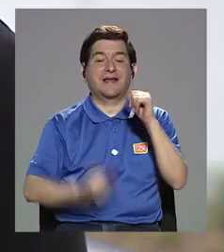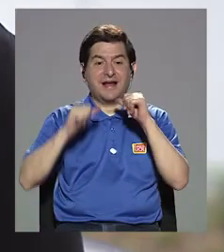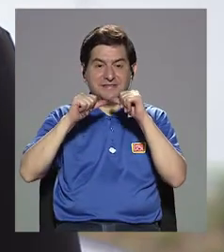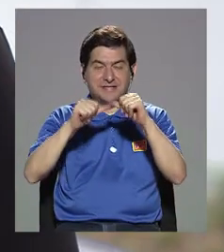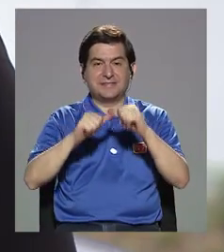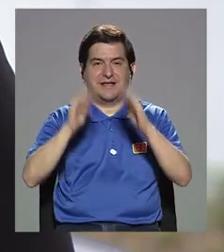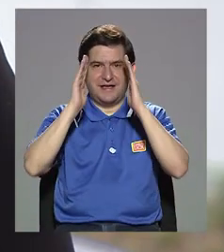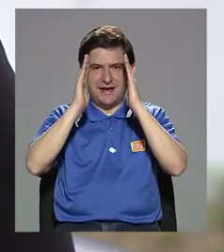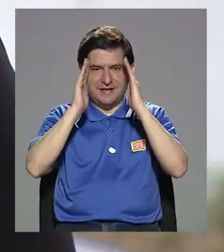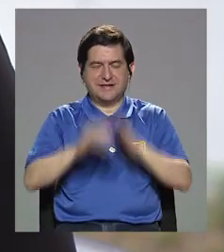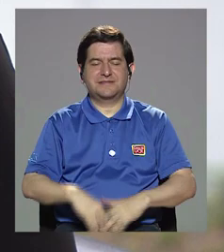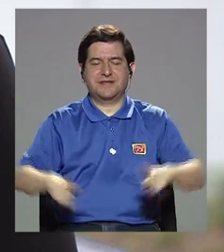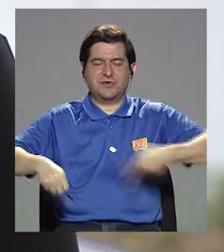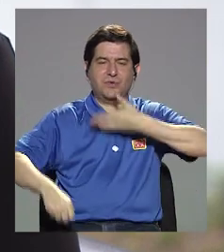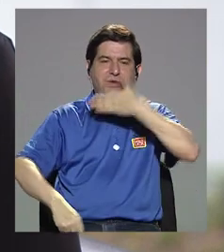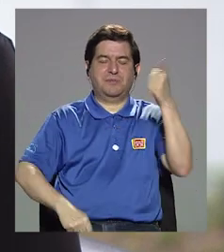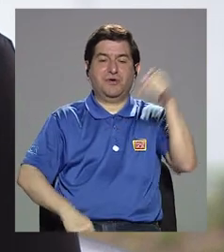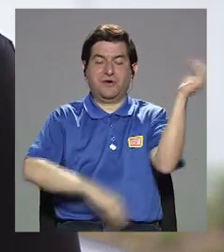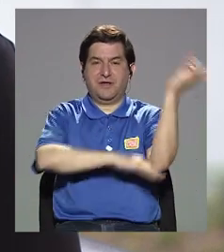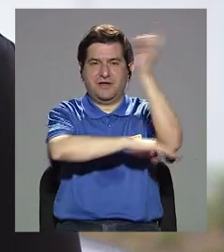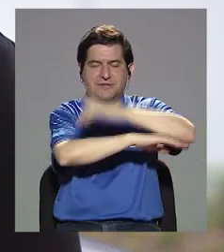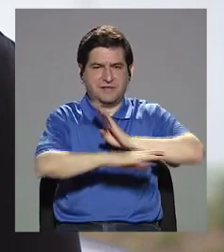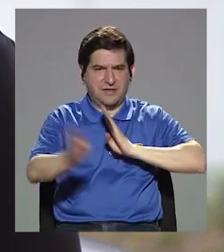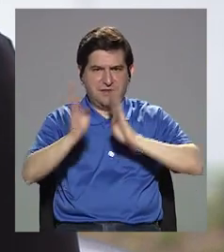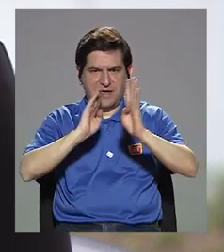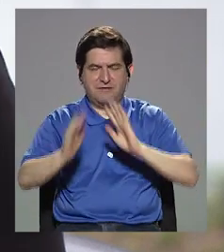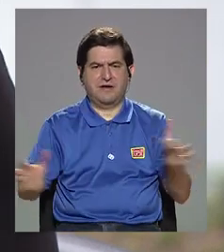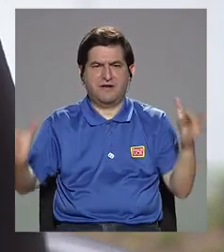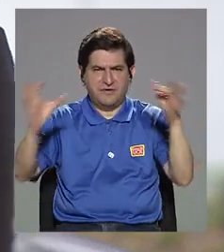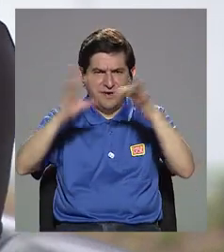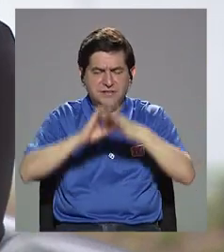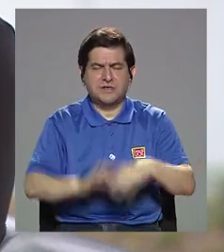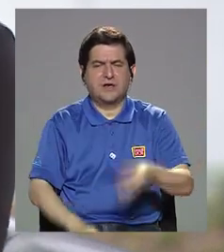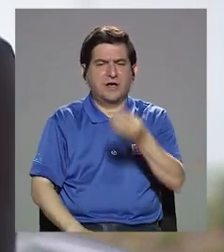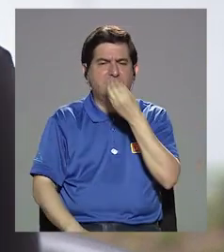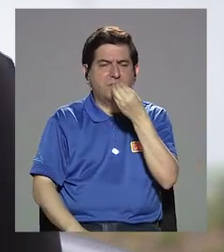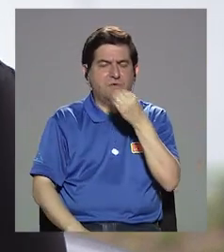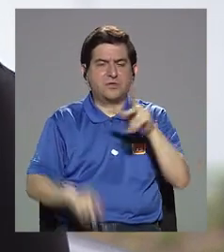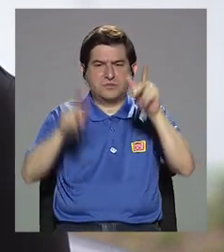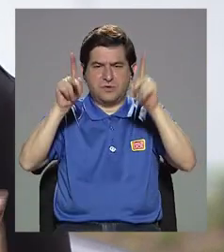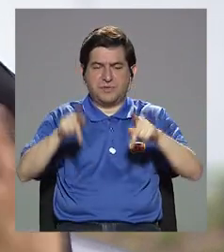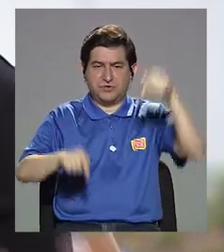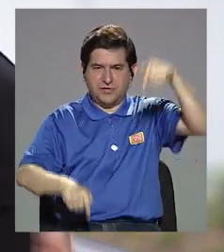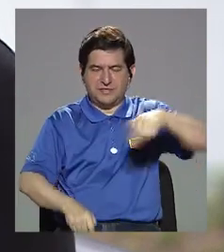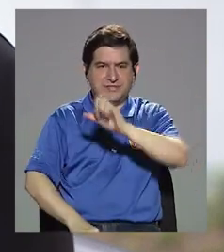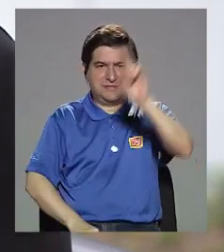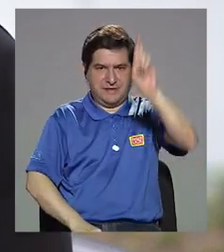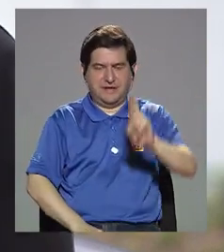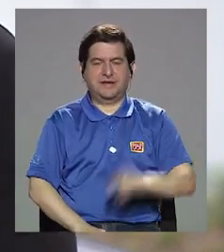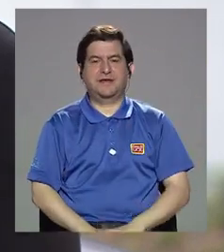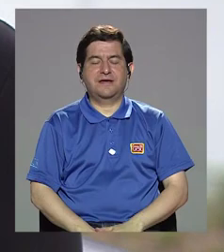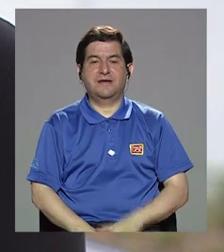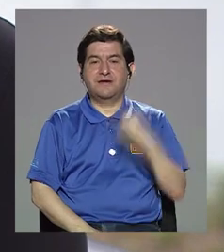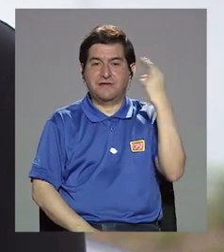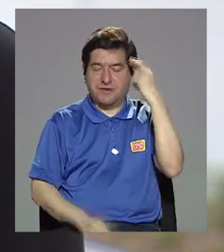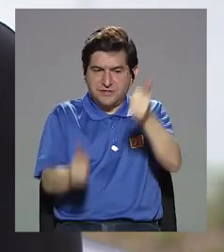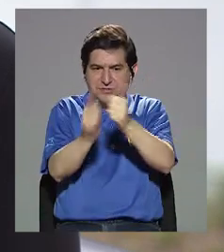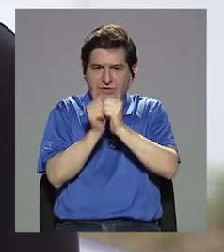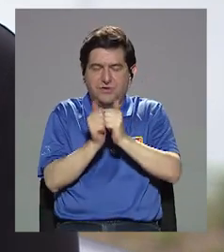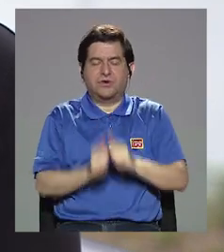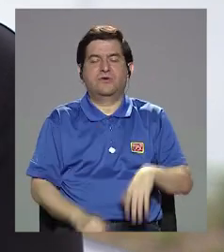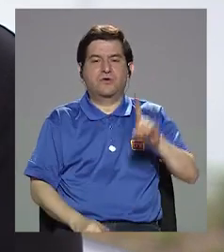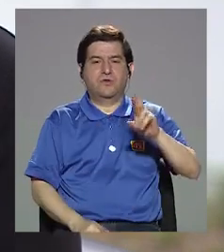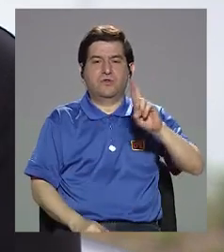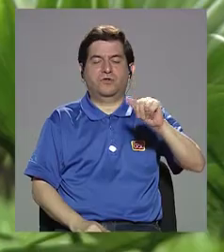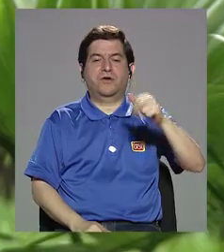Gracias por continuar con nosotros en Vivir Mejor, el día de hoy conversando acerca de la nutrición del y la costarricense. Para ello nos